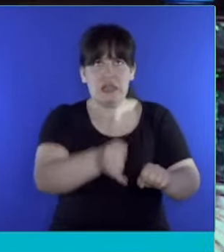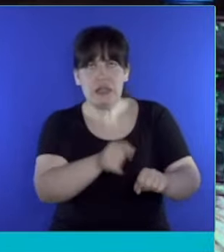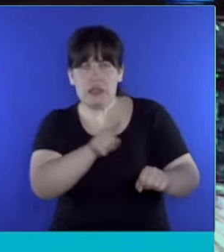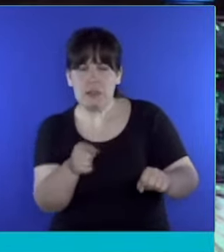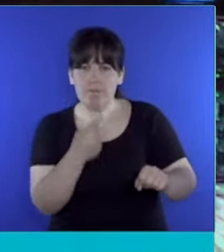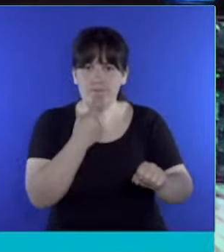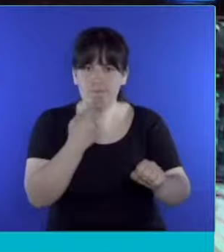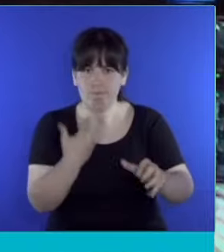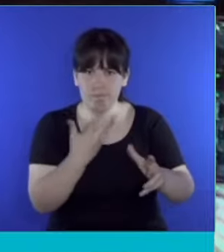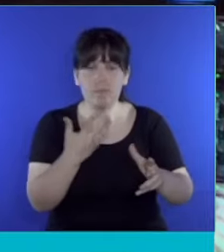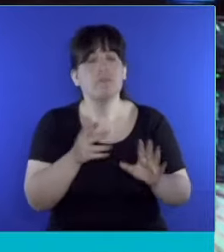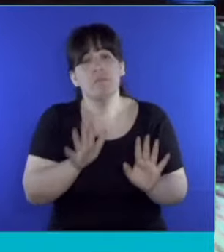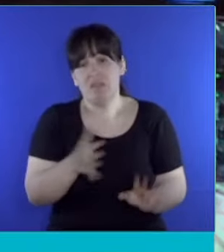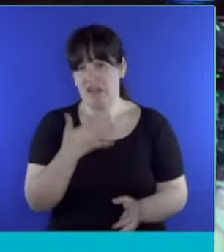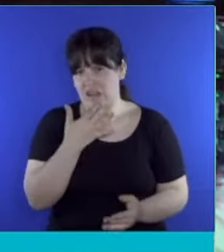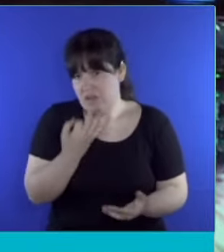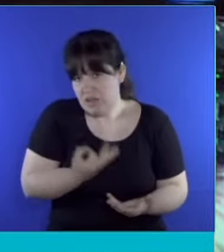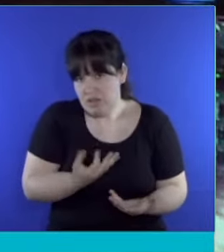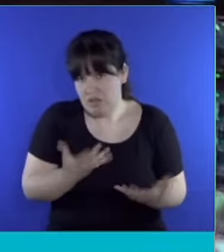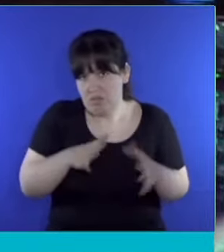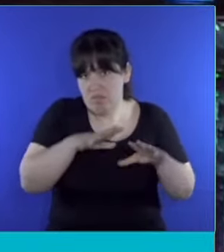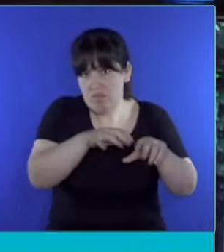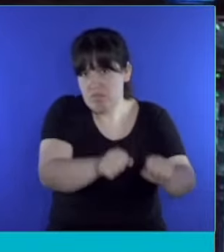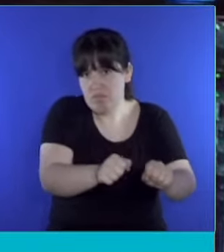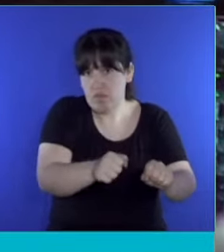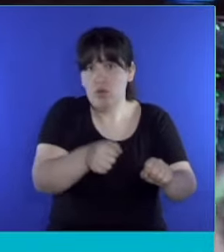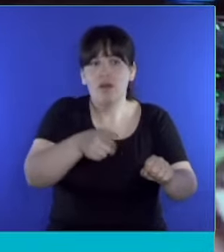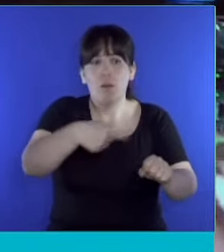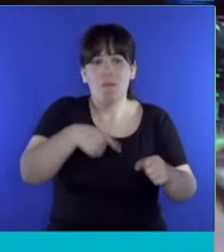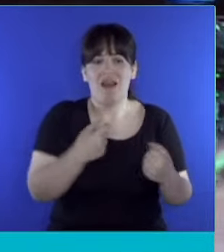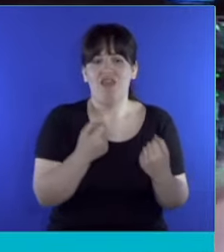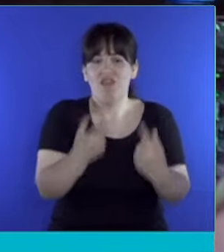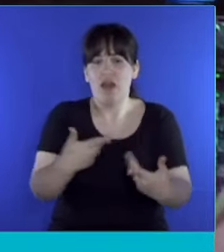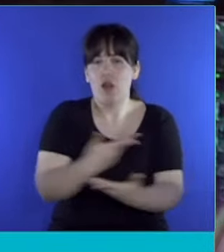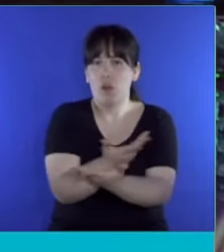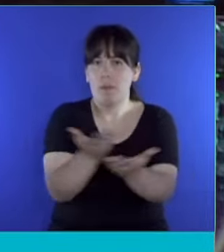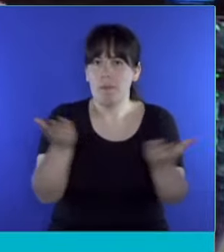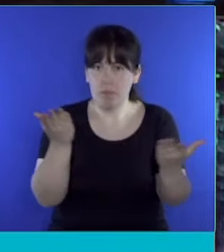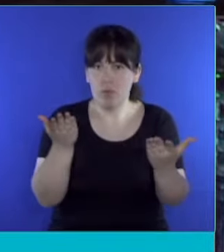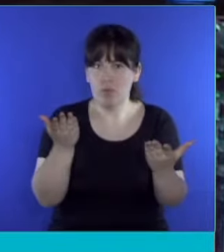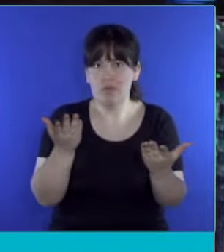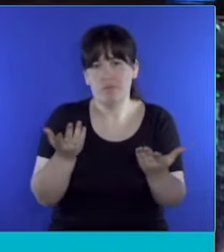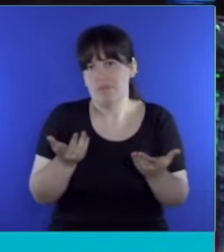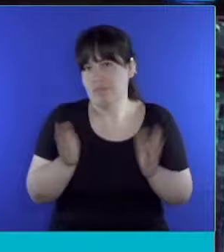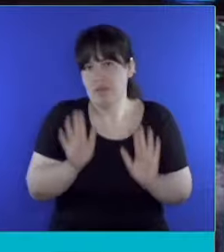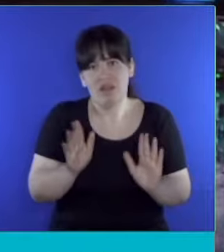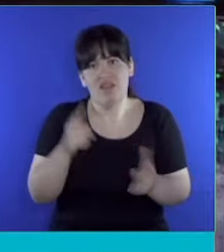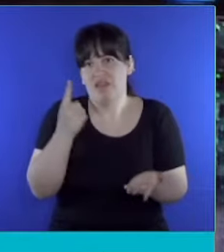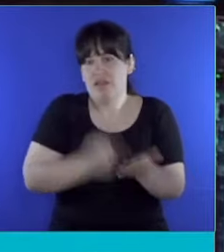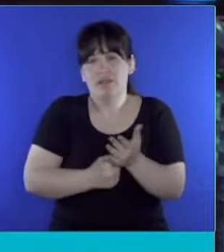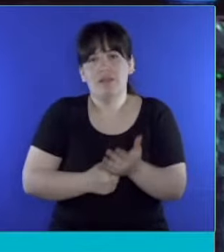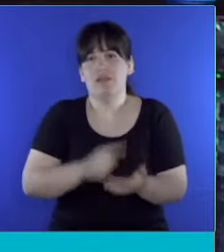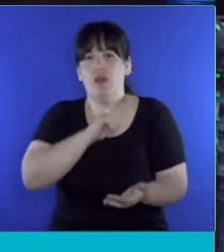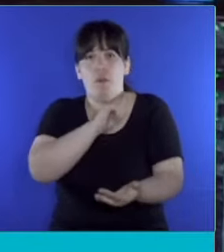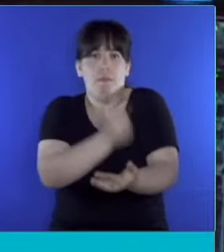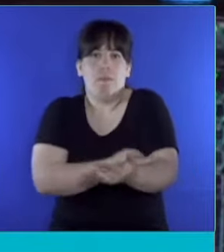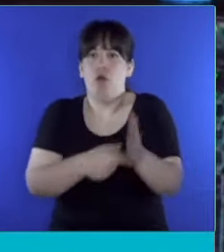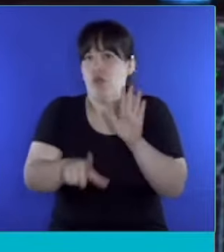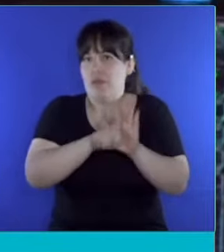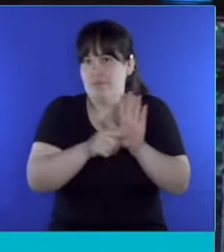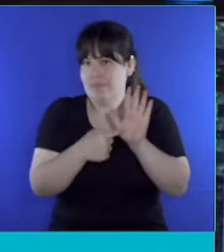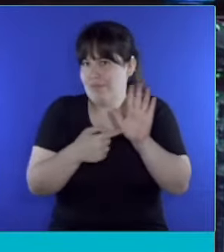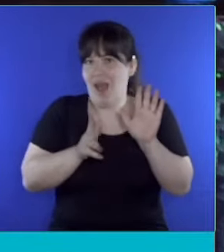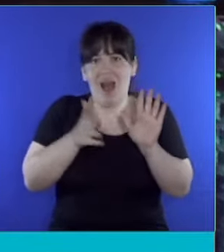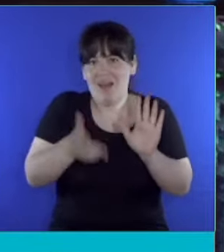expropiación. La verdad que la expropiación por causa de utilidad pública y previamente indemnizada la reside el Poder Legislativo, porque así lo dice la Constitución.